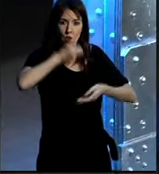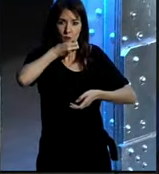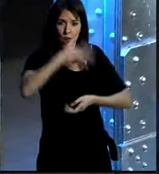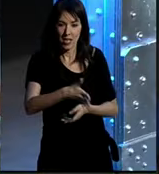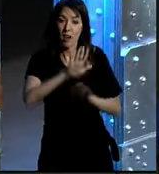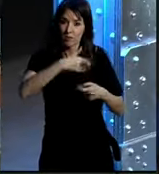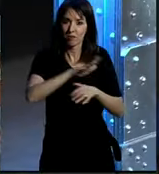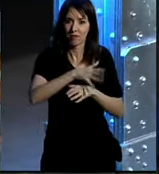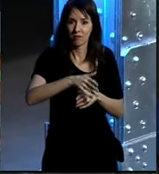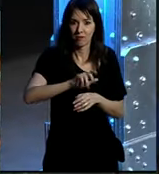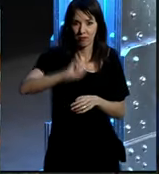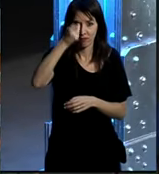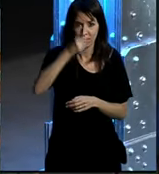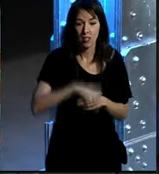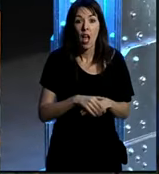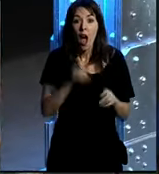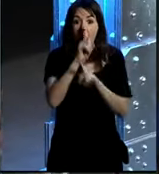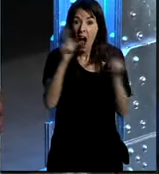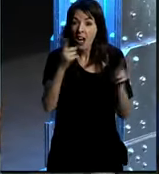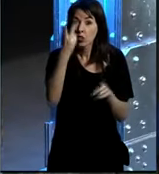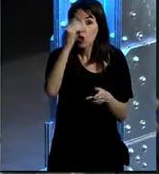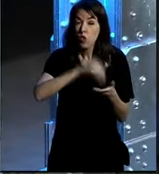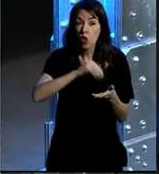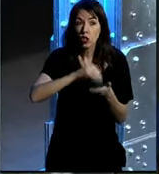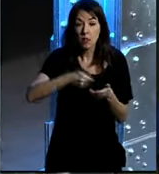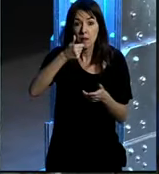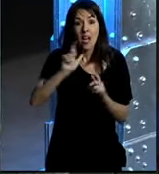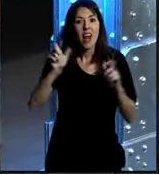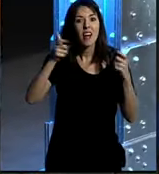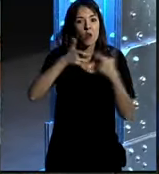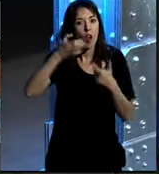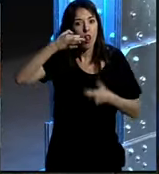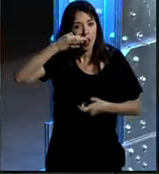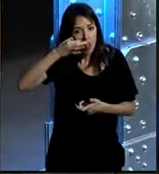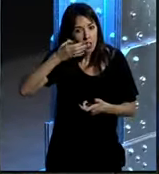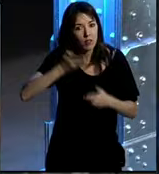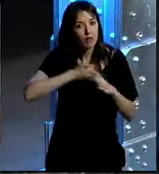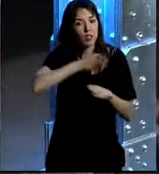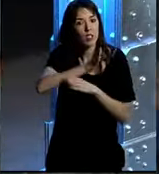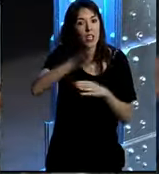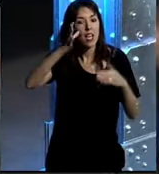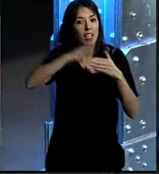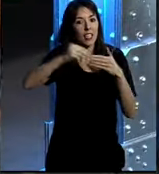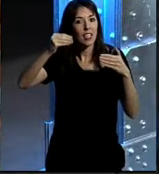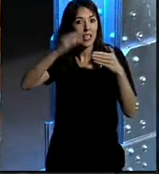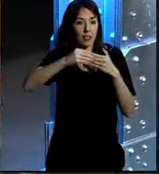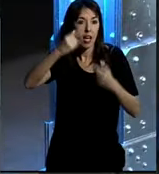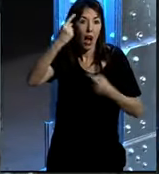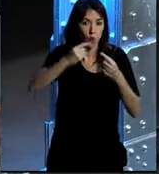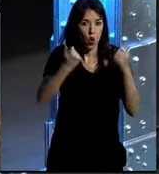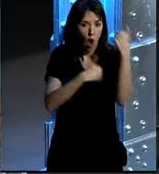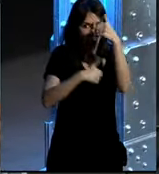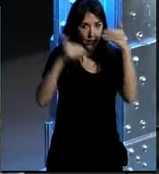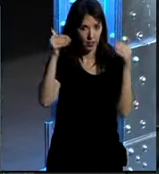¿qué más cosas hacemos? pues un par de veces al año intentamos tener una reunión presencial con los clientes con parte de los clientes que hemos